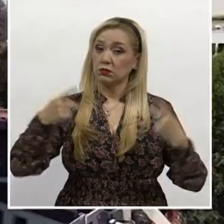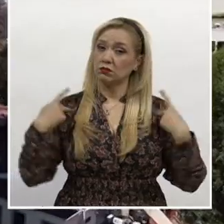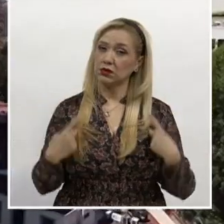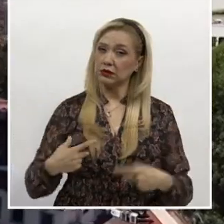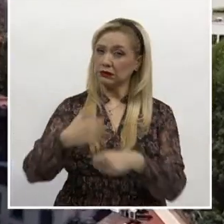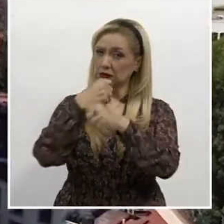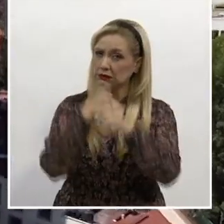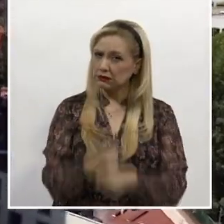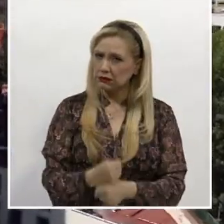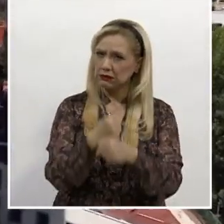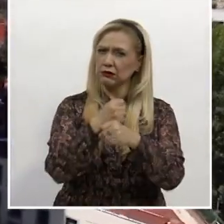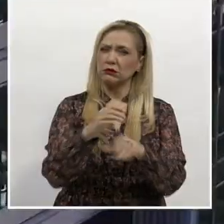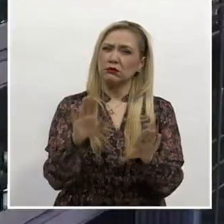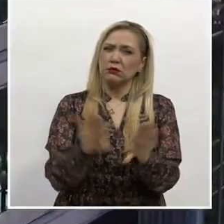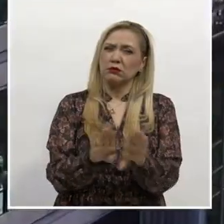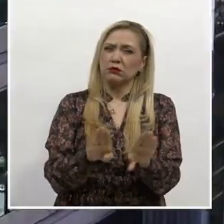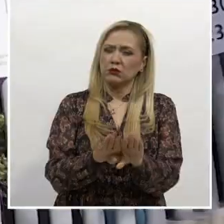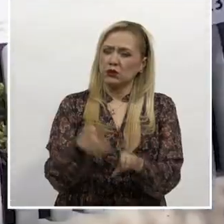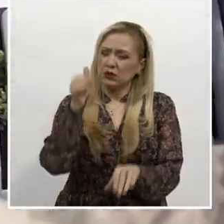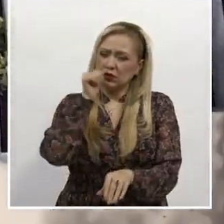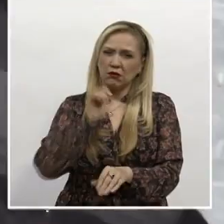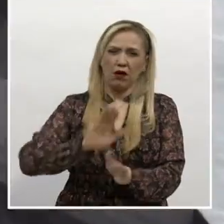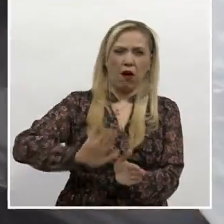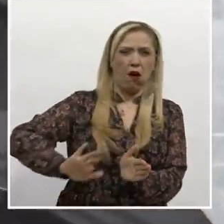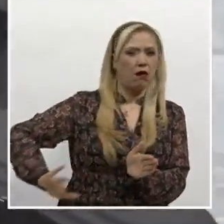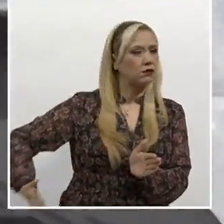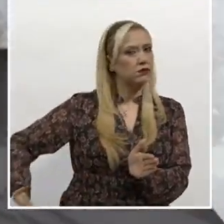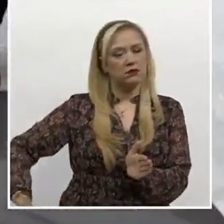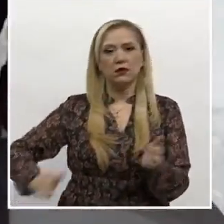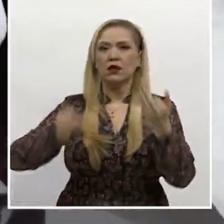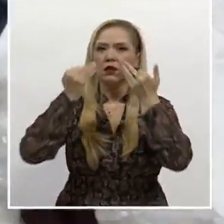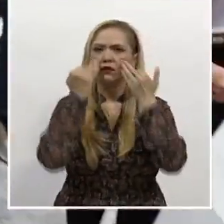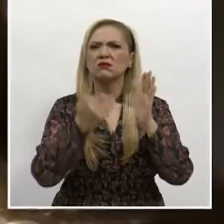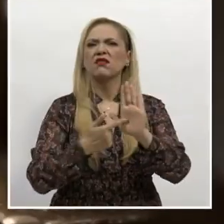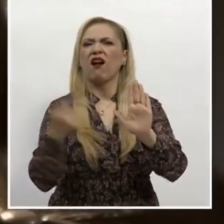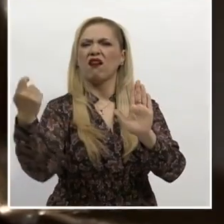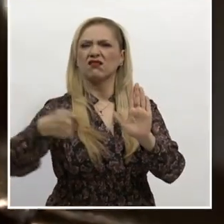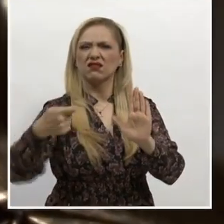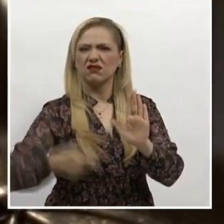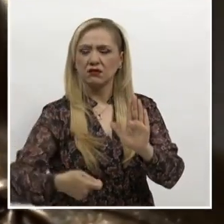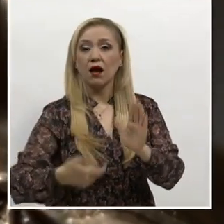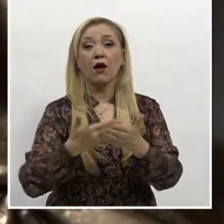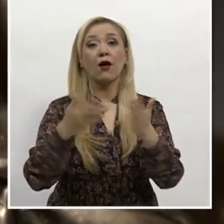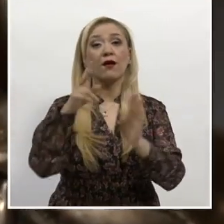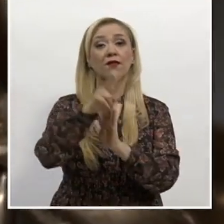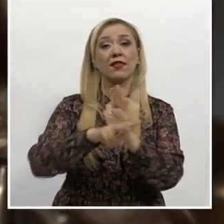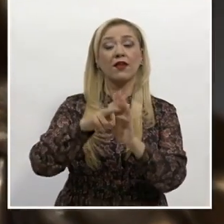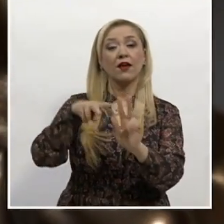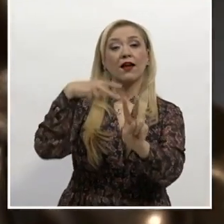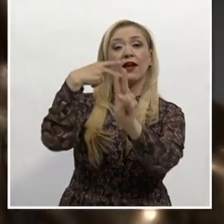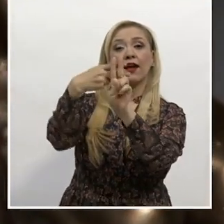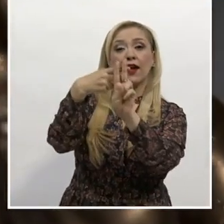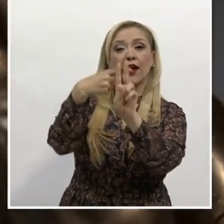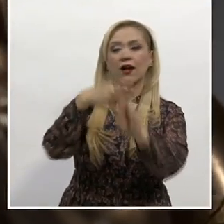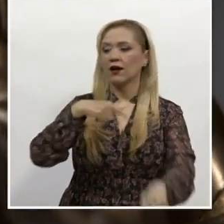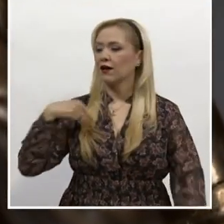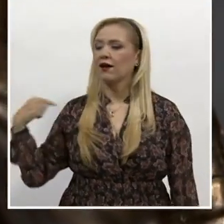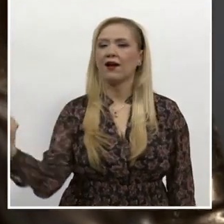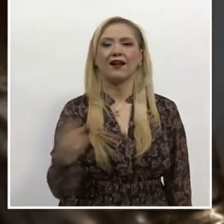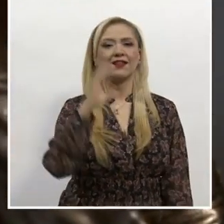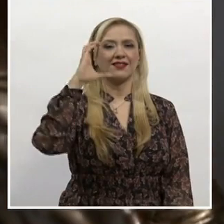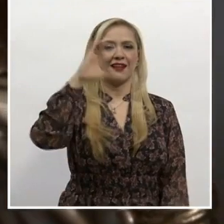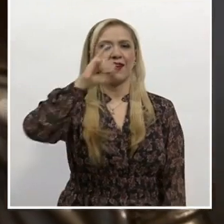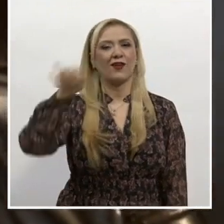actividades. Para transparentar su labor y rendir cuentas a la sociedad, fue presentado el video hashtag Somos CJF.